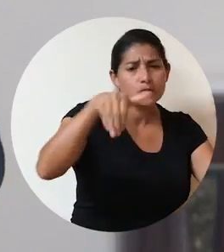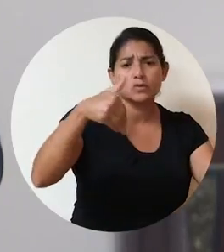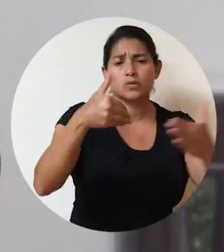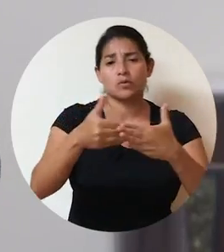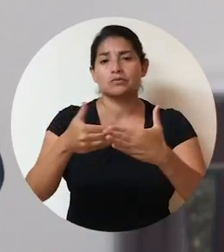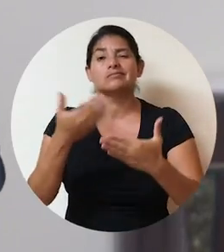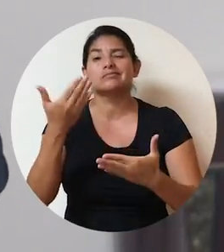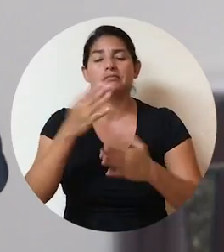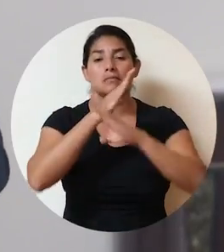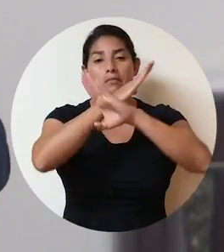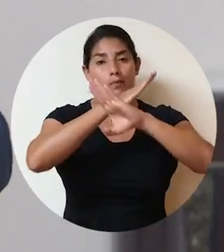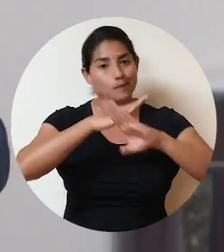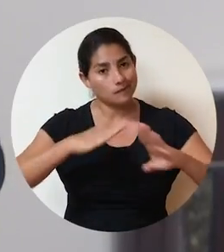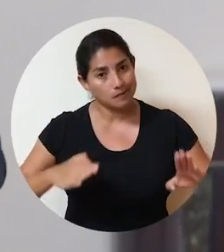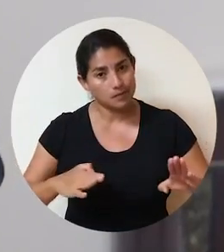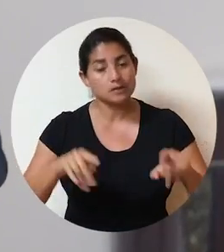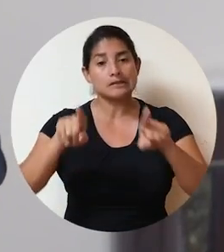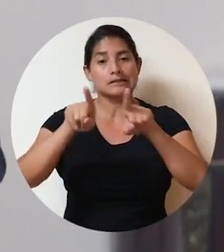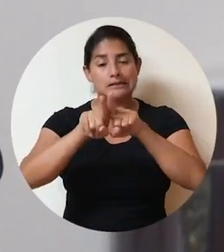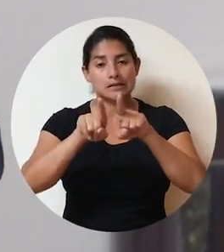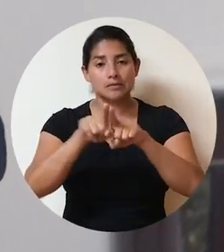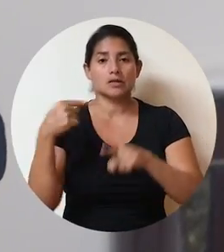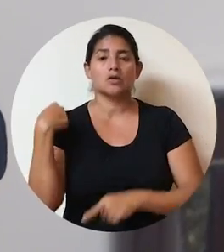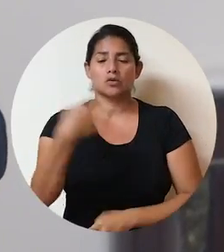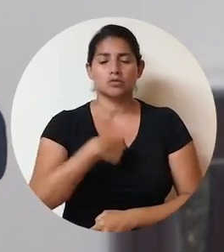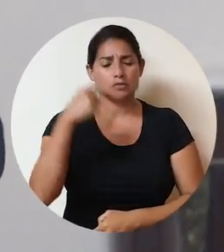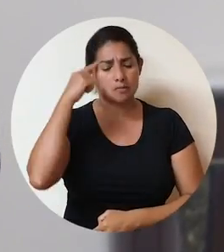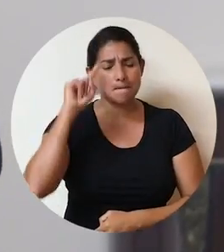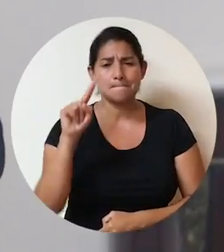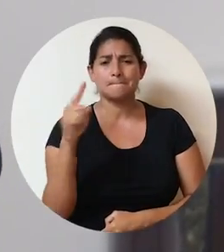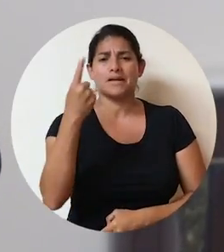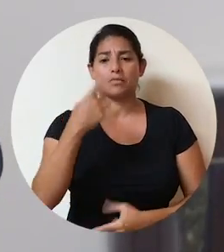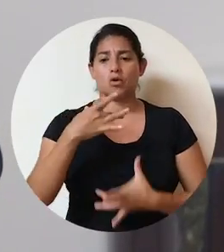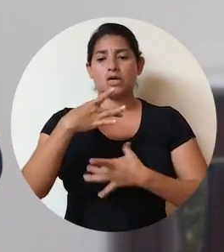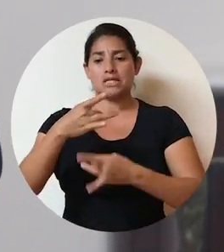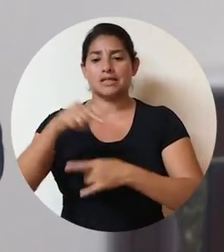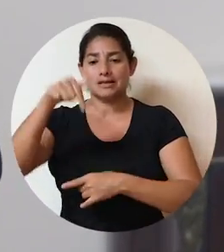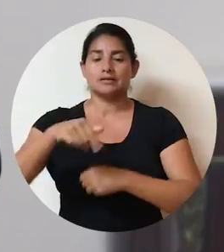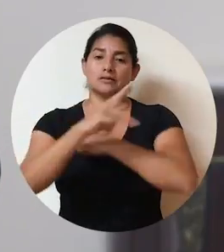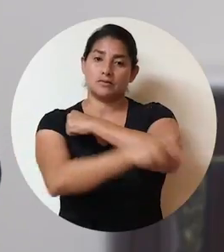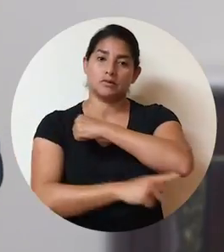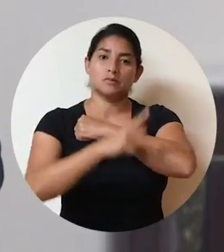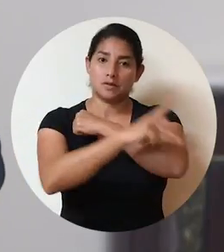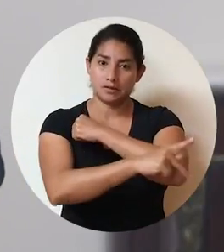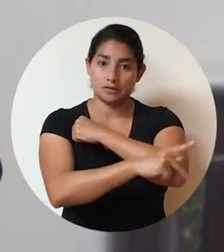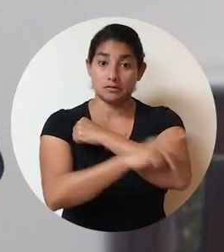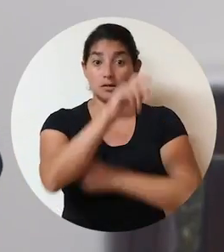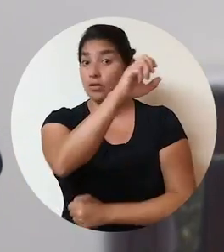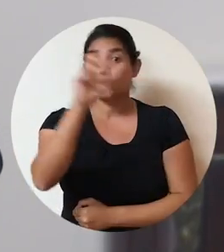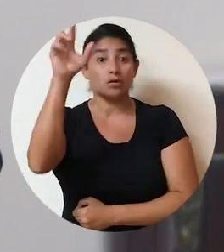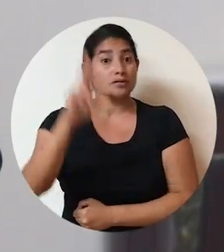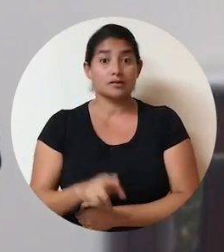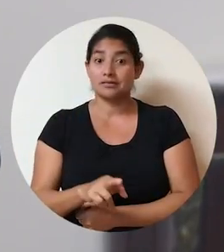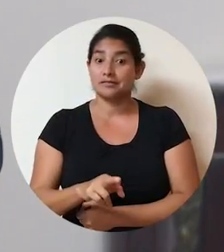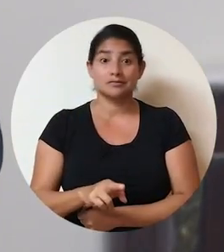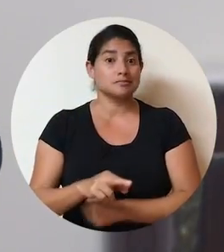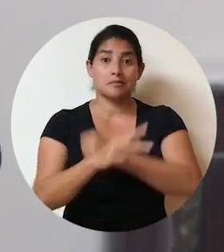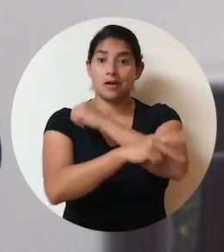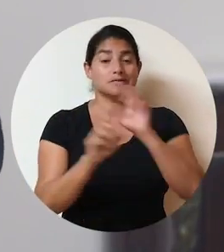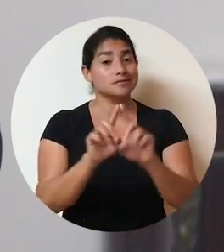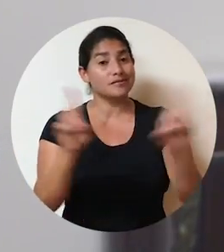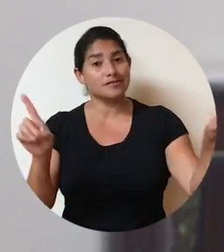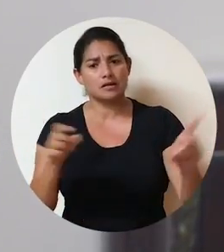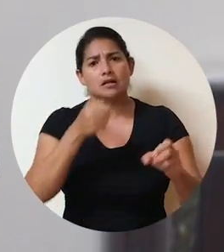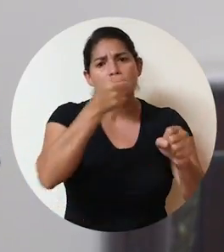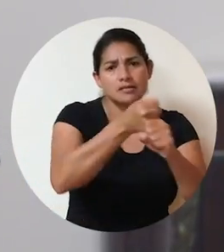Hago un llamado por la paz y porque esté de primero el interés del país. Costa Rica